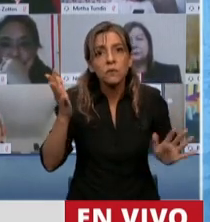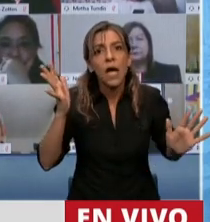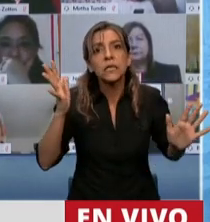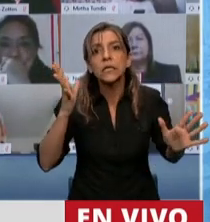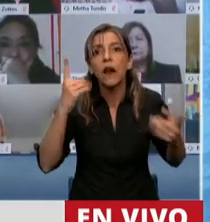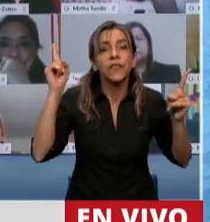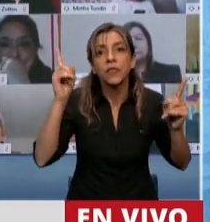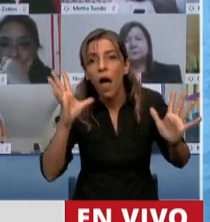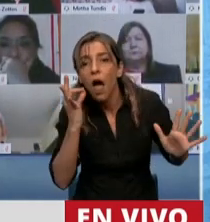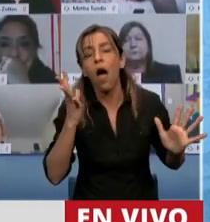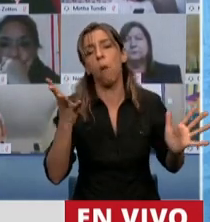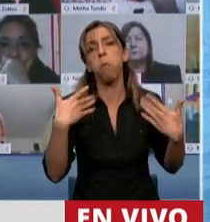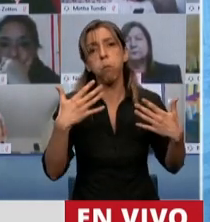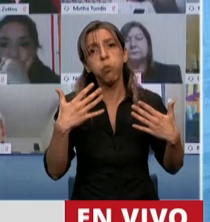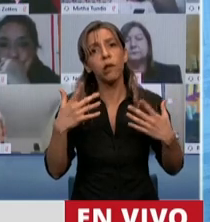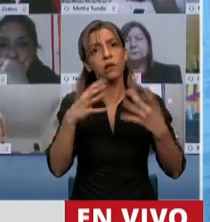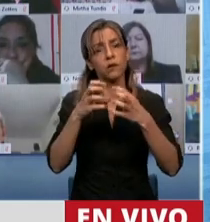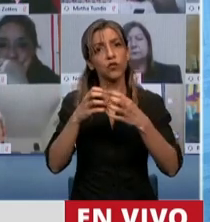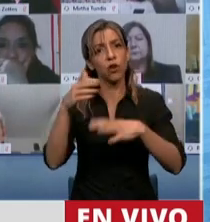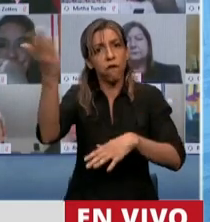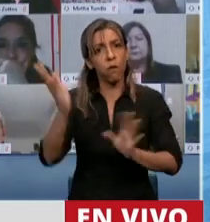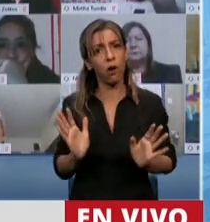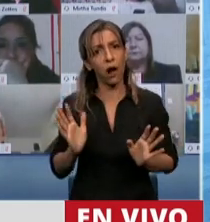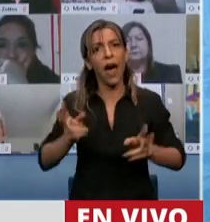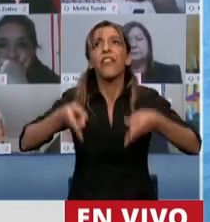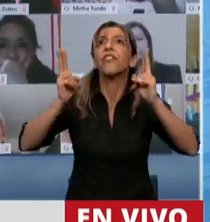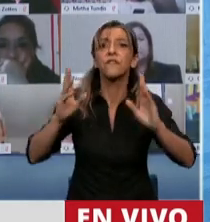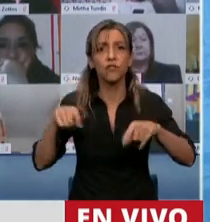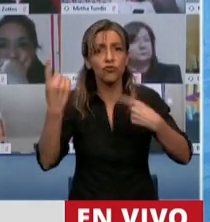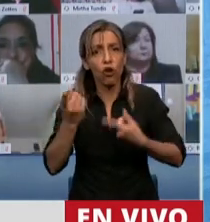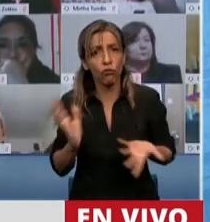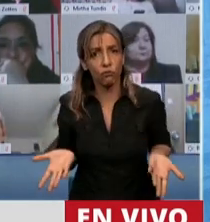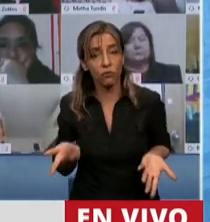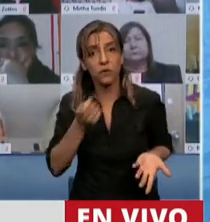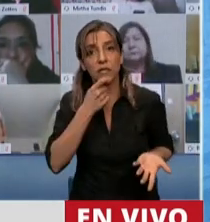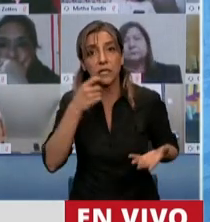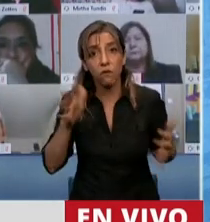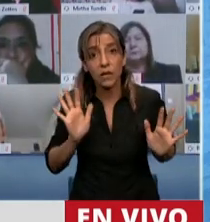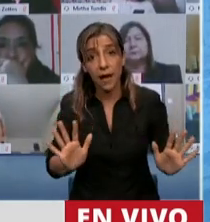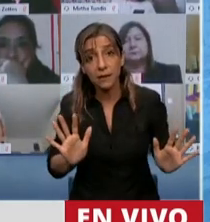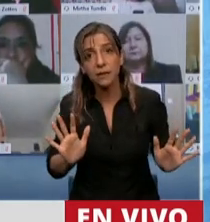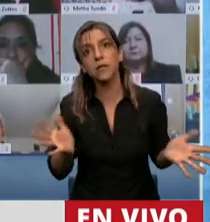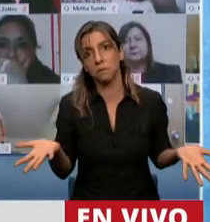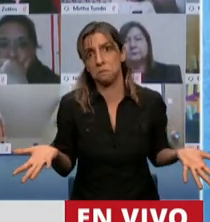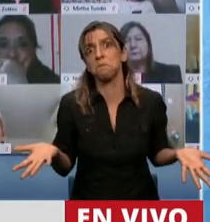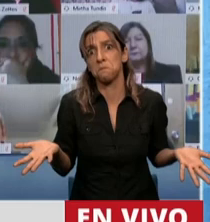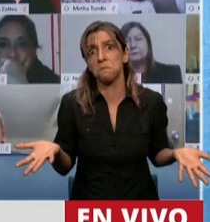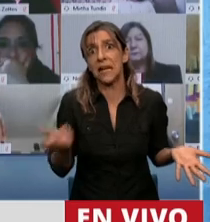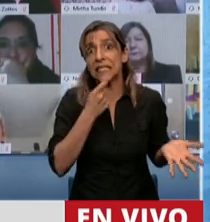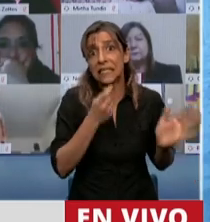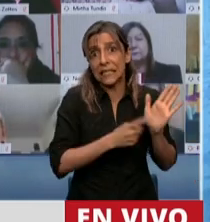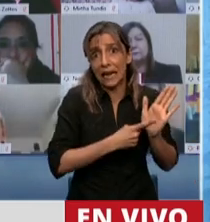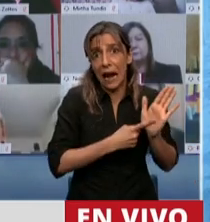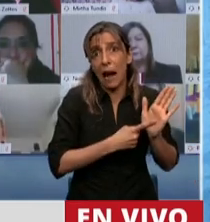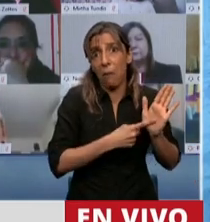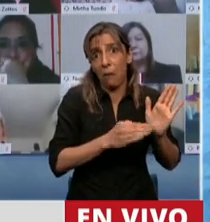del edificio del parlamento entonces si puede determinar eso con más razón obviamente puede determinarse